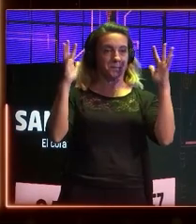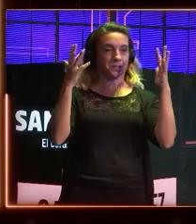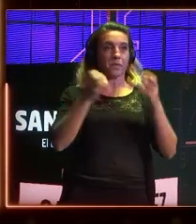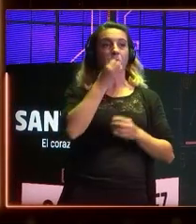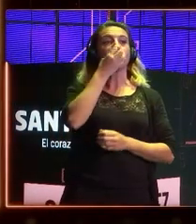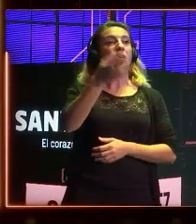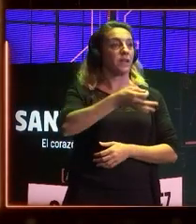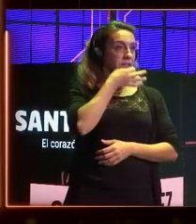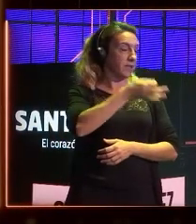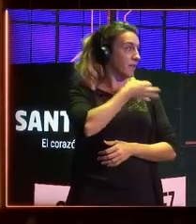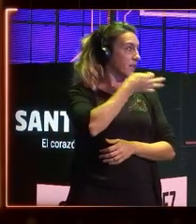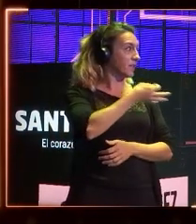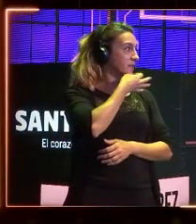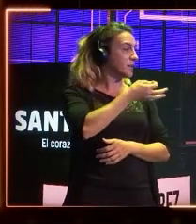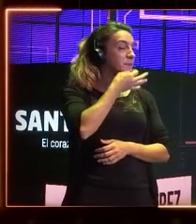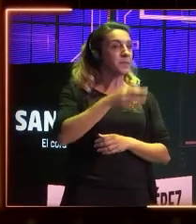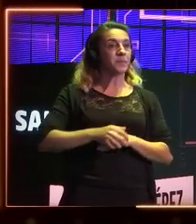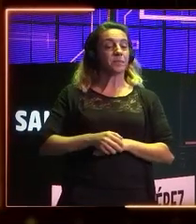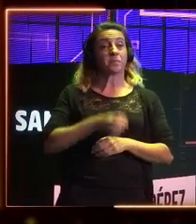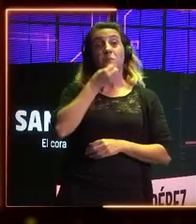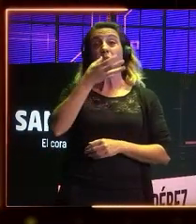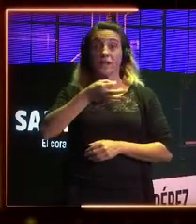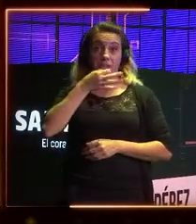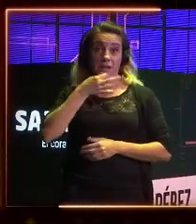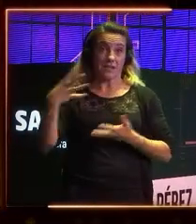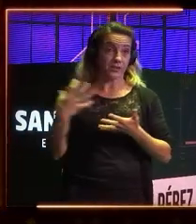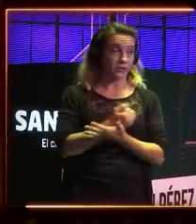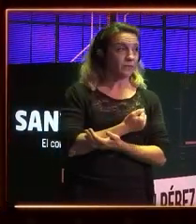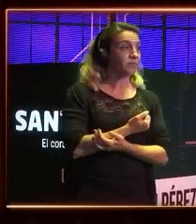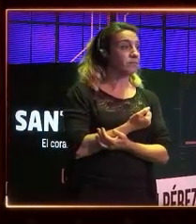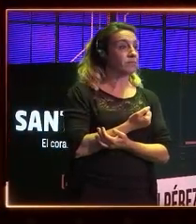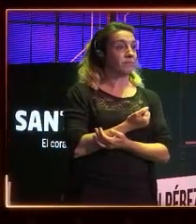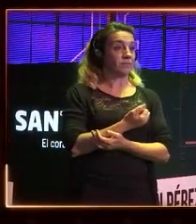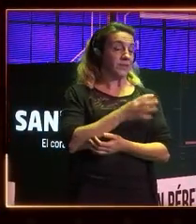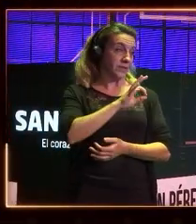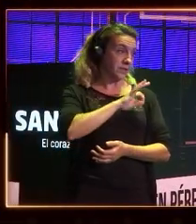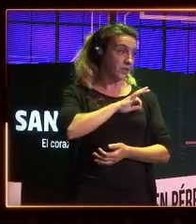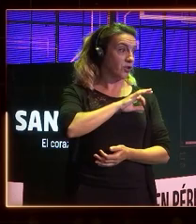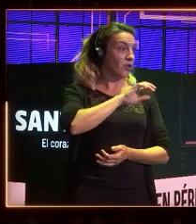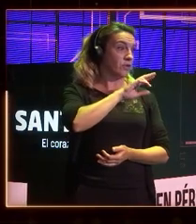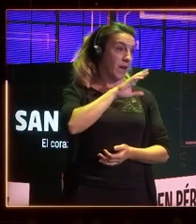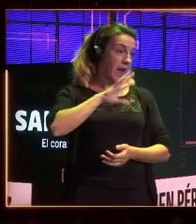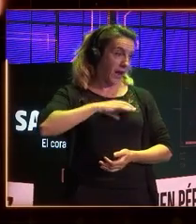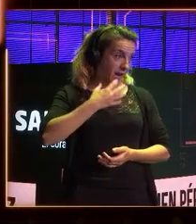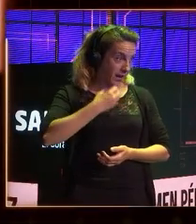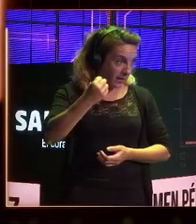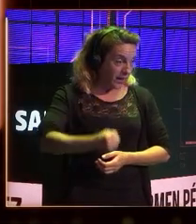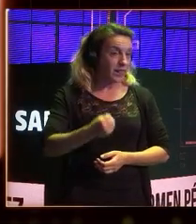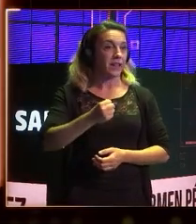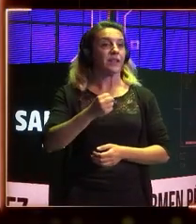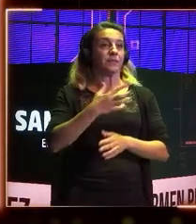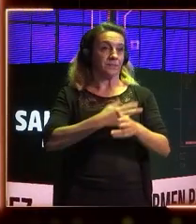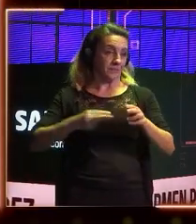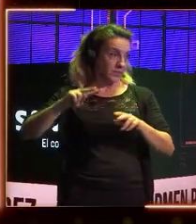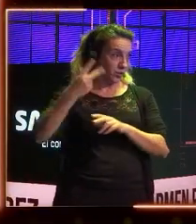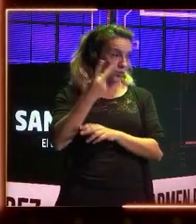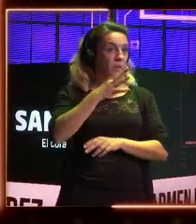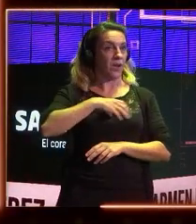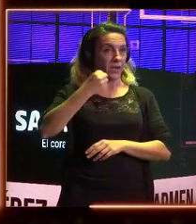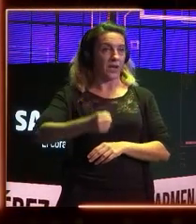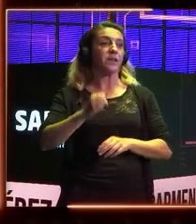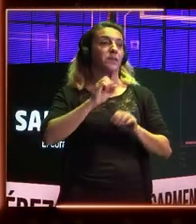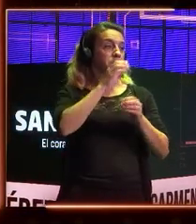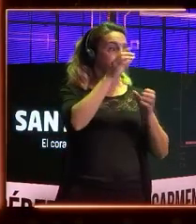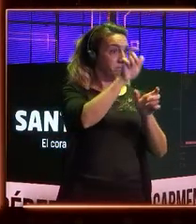Buenas tardes. Buenas tardes a todos. Señor alcalde, primer teniente alcalde, miembros de la corporación. Bienvenidos